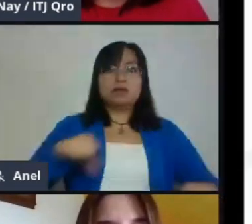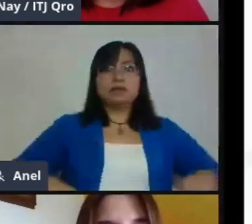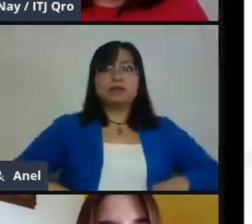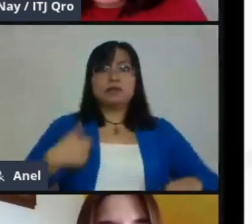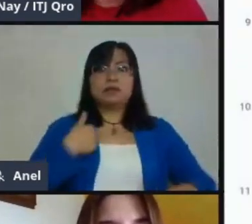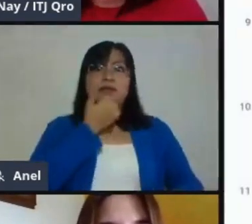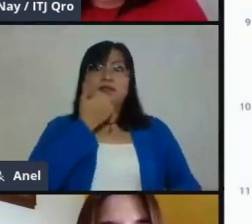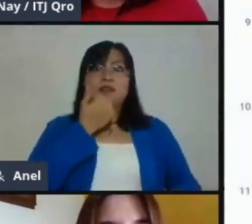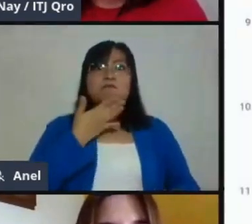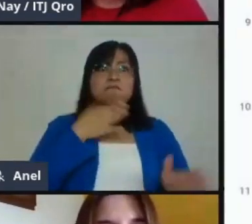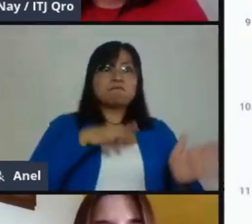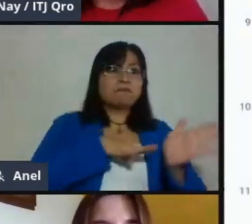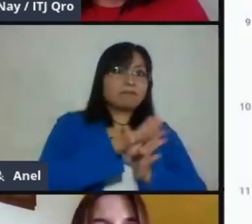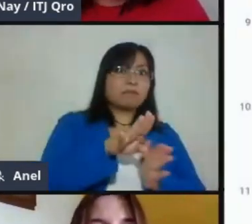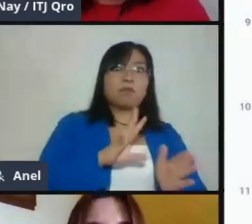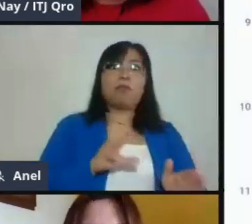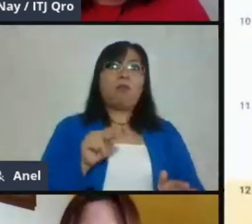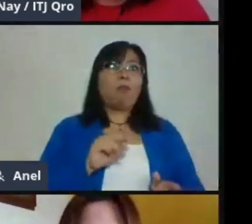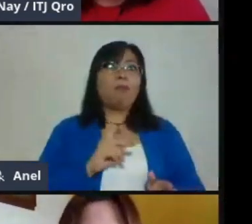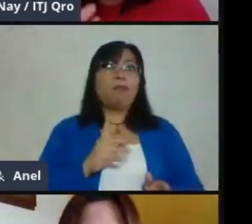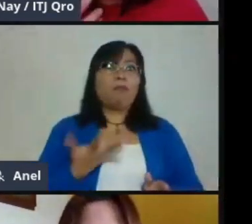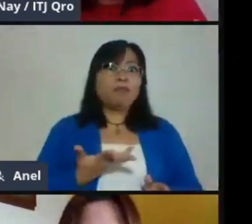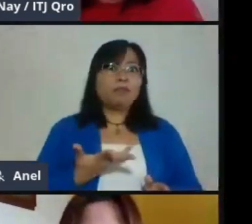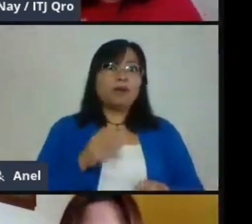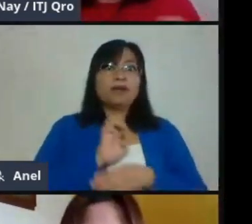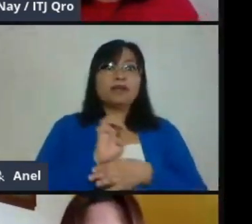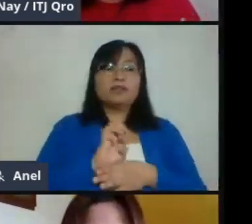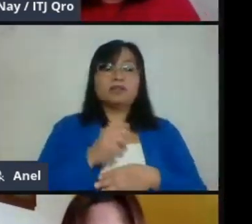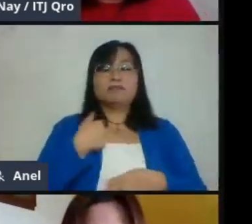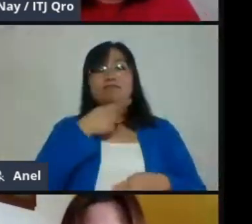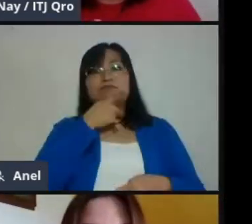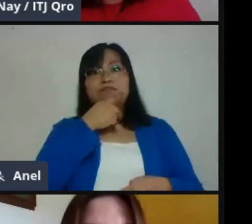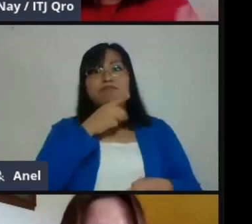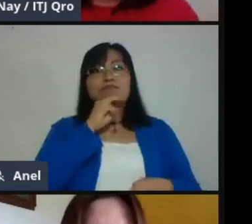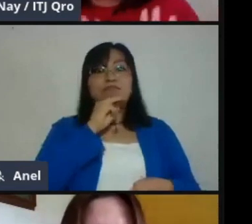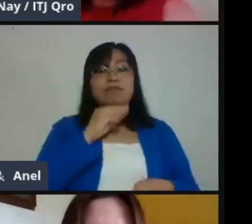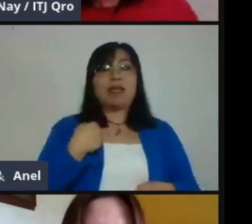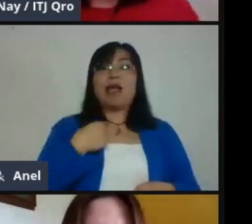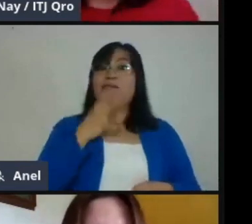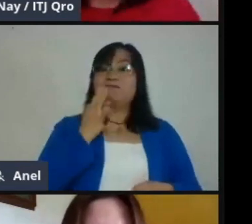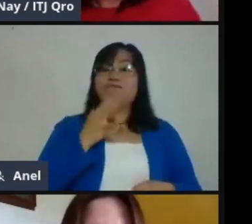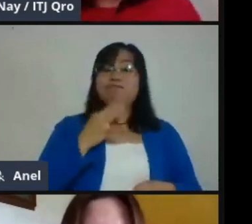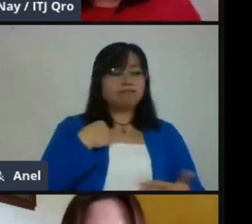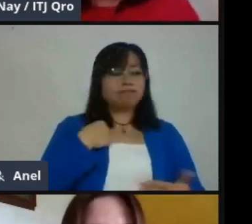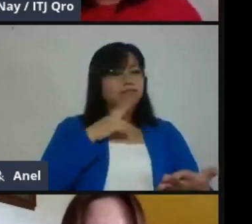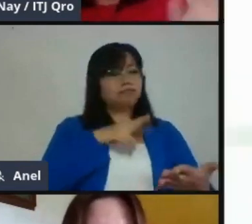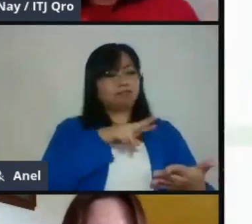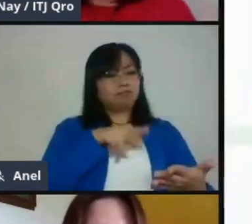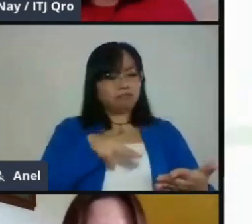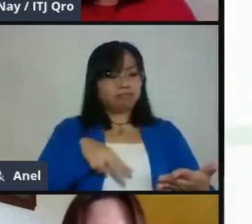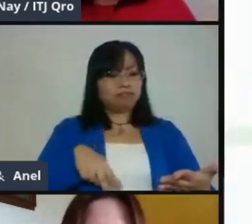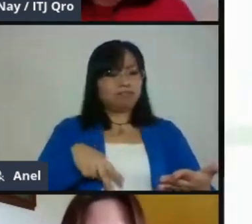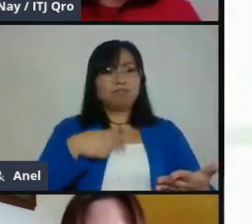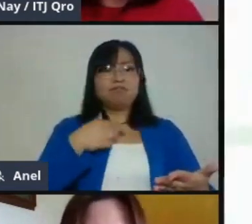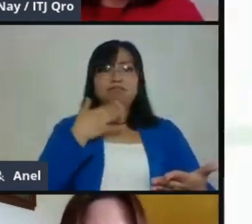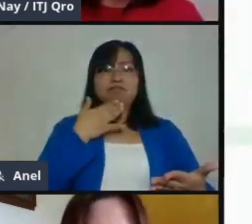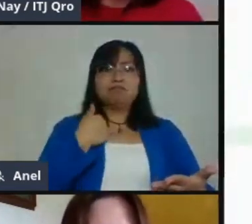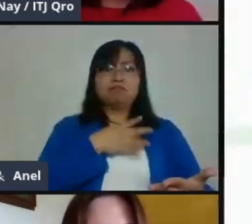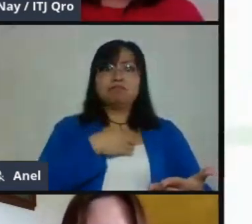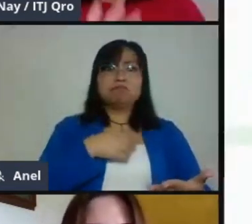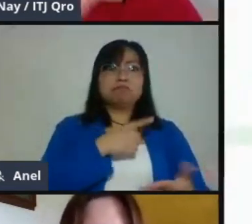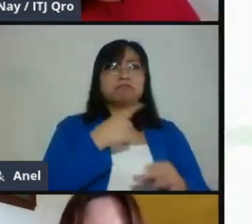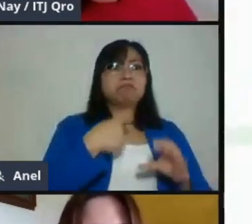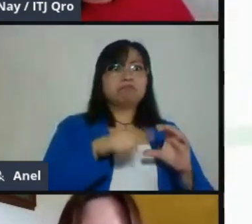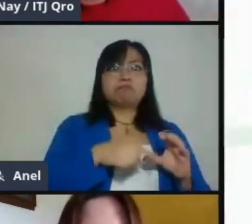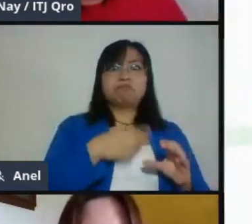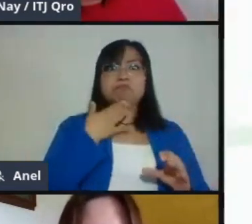durante tu clase. Entonces, es una manera muy sencilla y que tú no tienes que hacer absolutamente nada porque ya se manda en